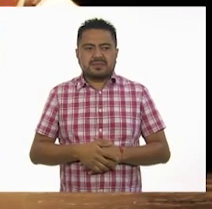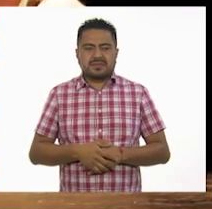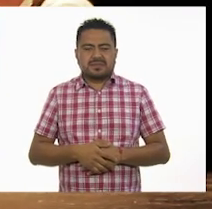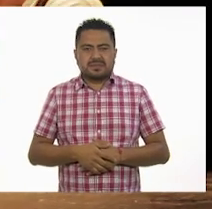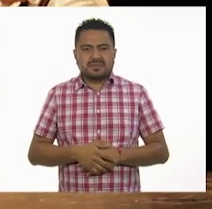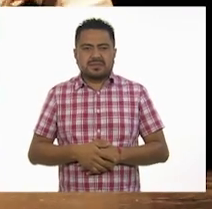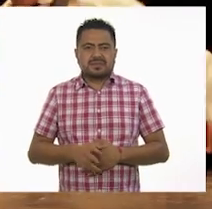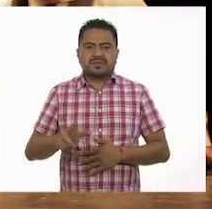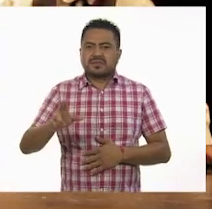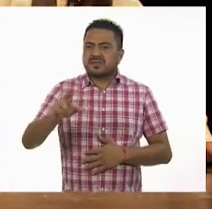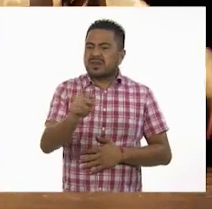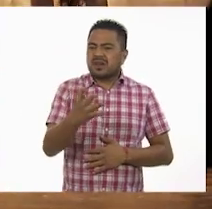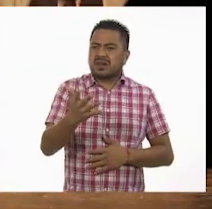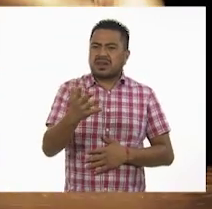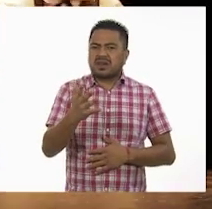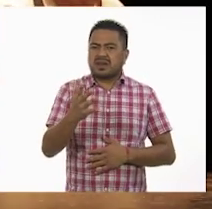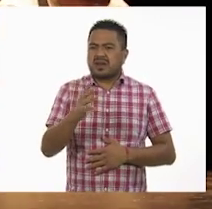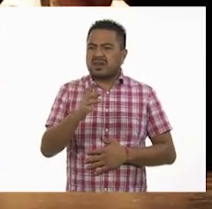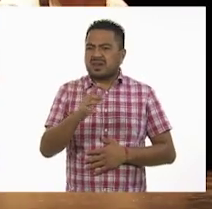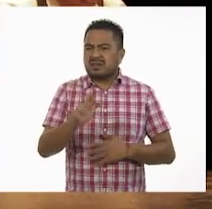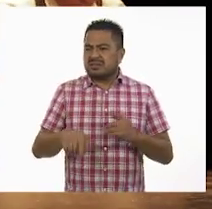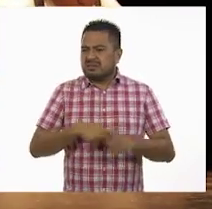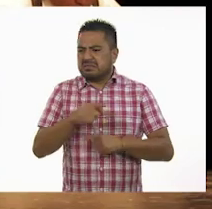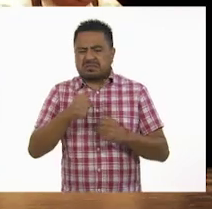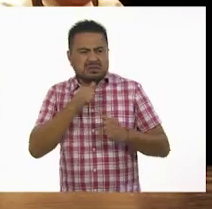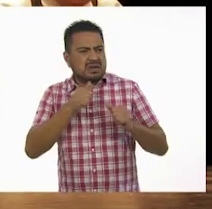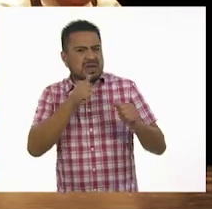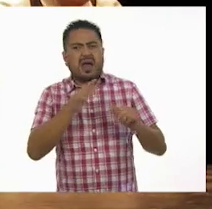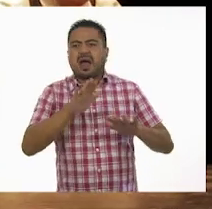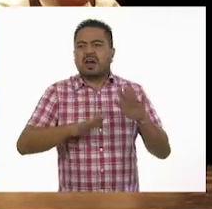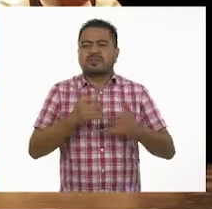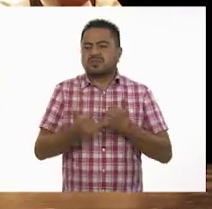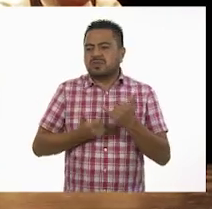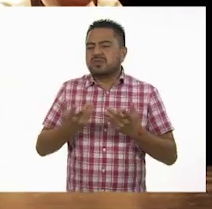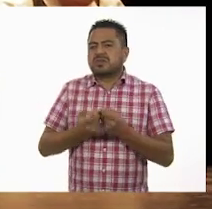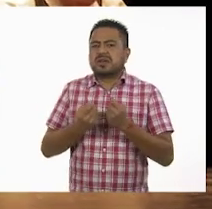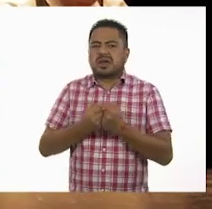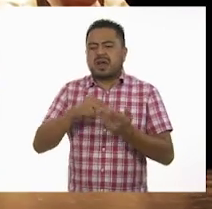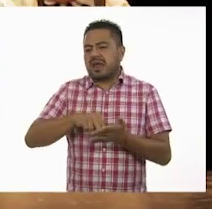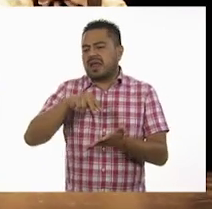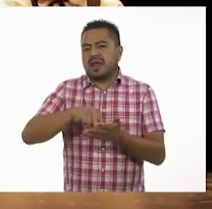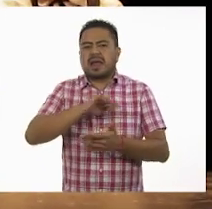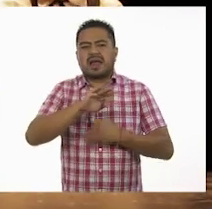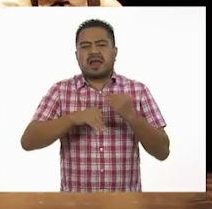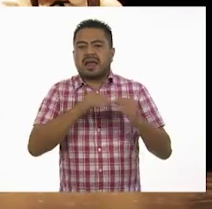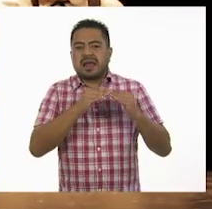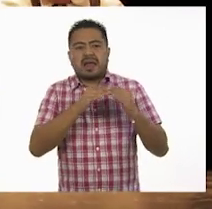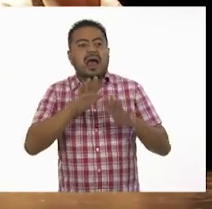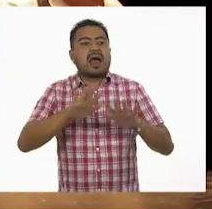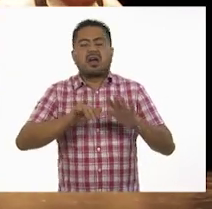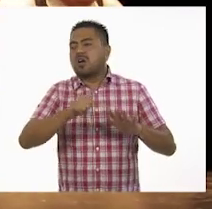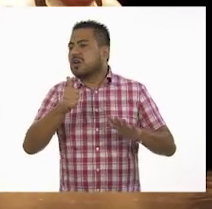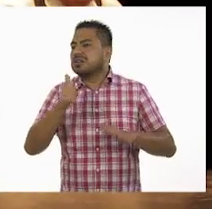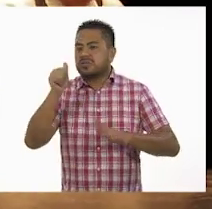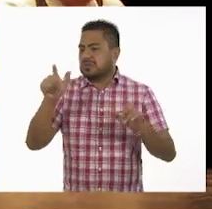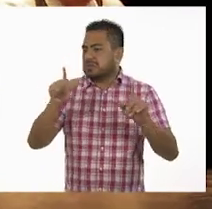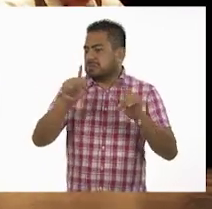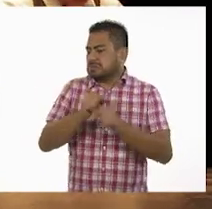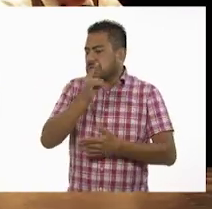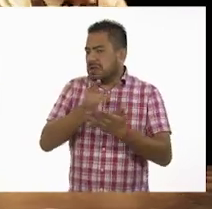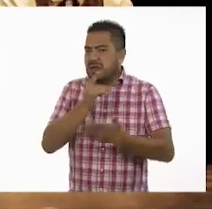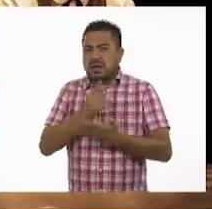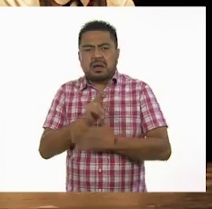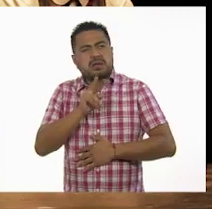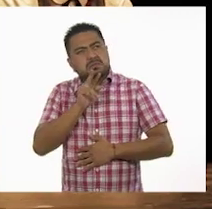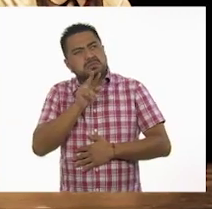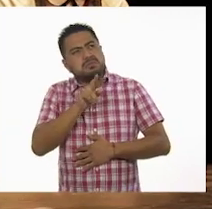¡No! Pero a Iván, ninguno les parecía. A veces jugábamos a brincar por toda la plaza ahora. Otras veces simplemente jugábamos a